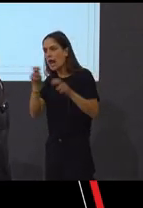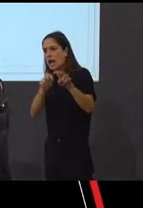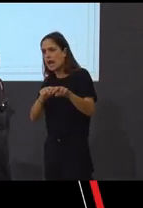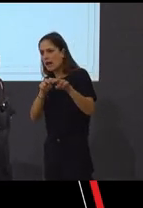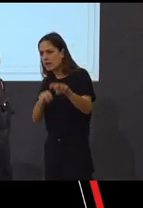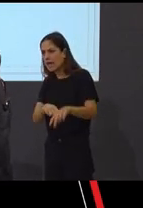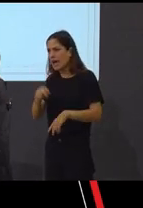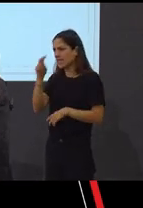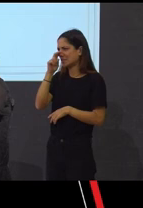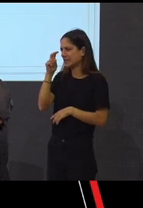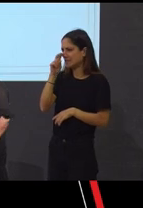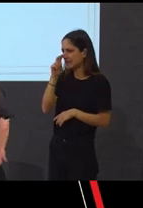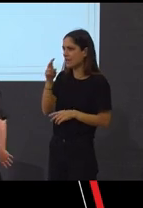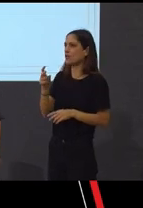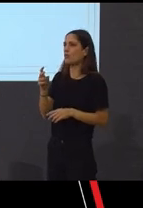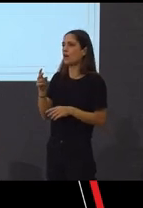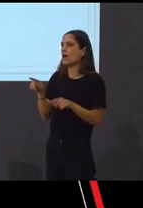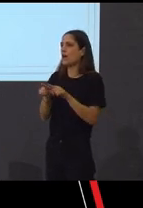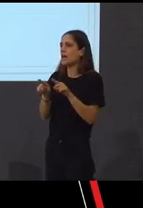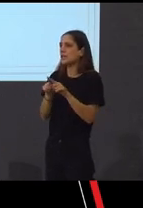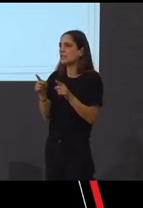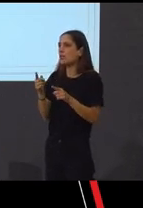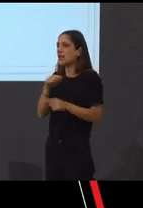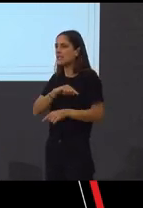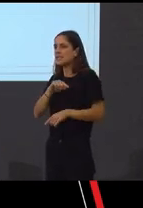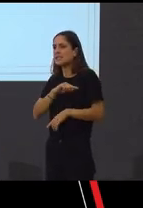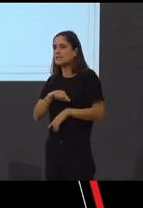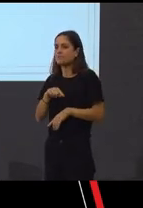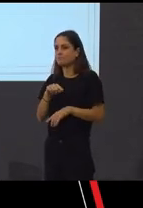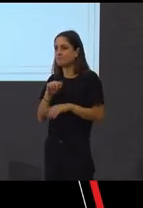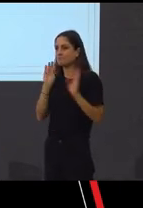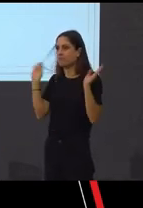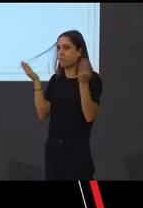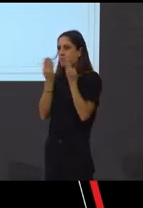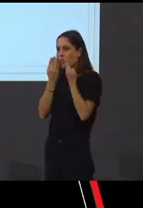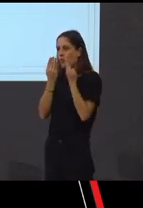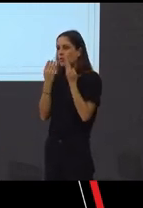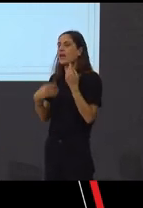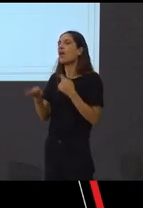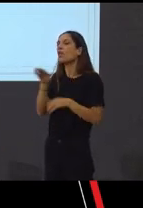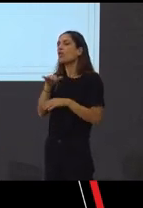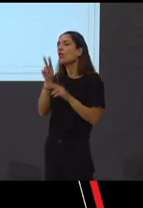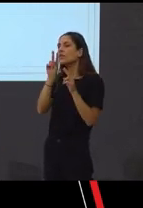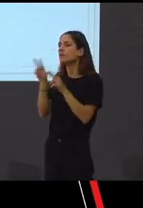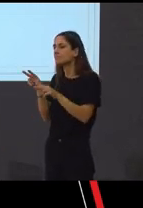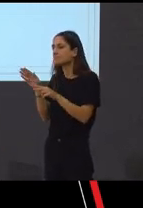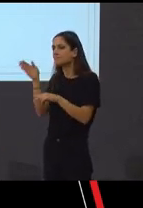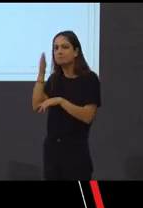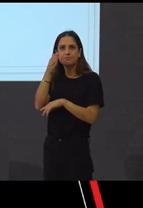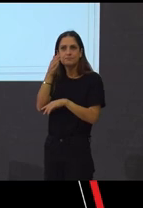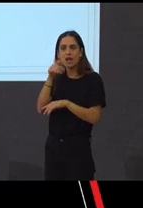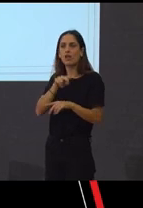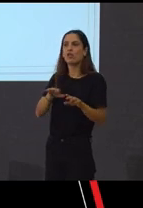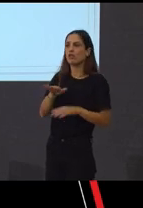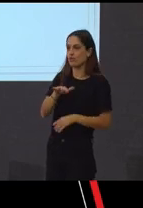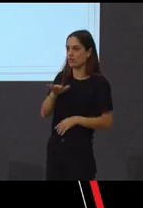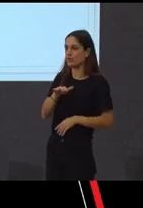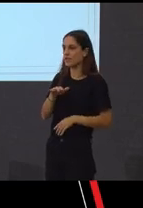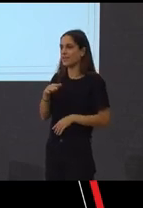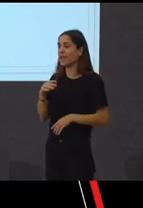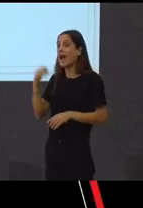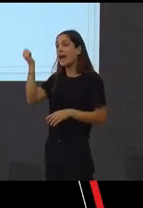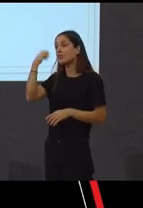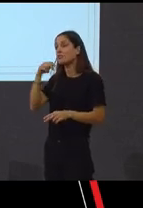antiga totalmente, e unha reserva moral sobre a donde mirar. É dicir, el buen salvaje. En antropología,